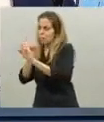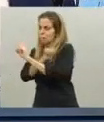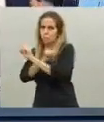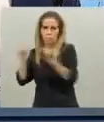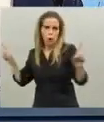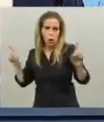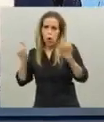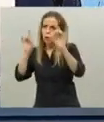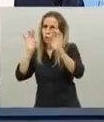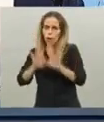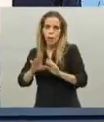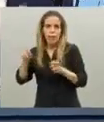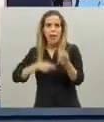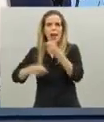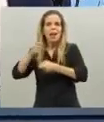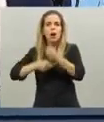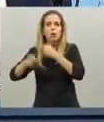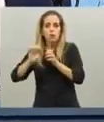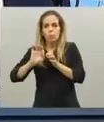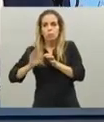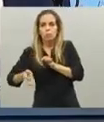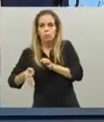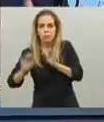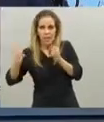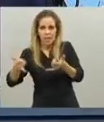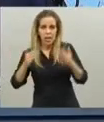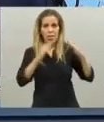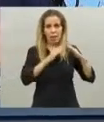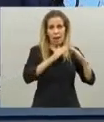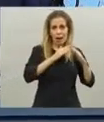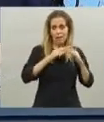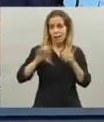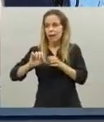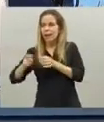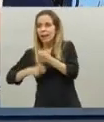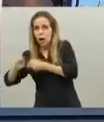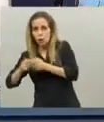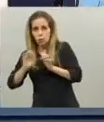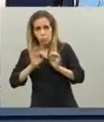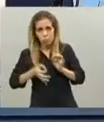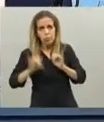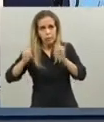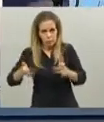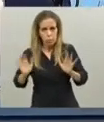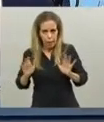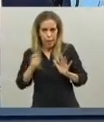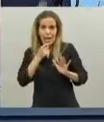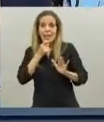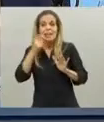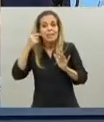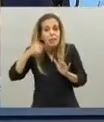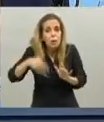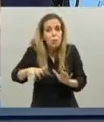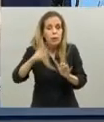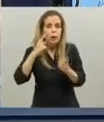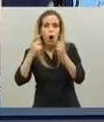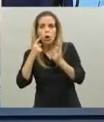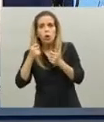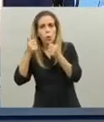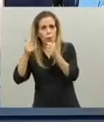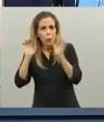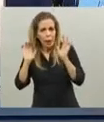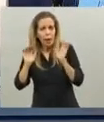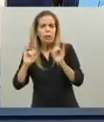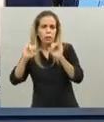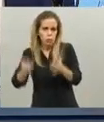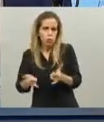que circule mucha gente es peligroso ni bien se pueda lo vamos a hacer ni bien se pueda lo vamos a hacer es nuestra voluntad pero